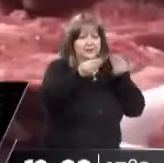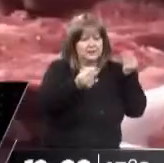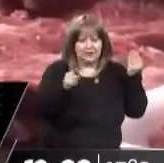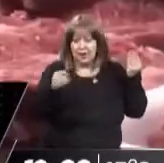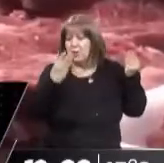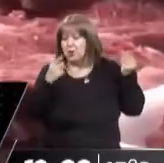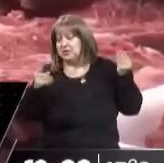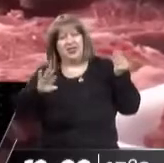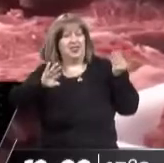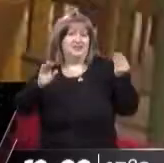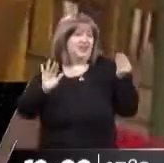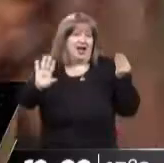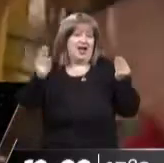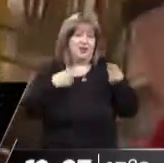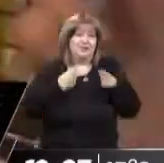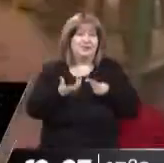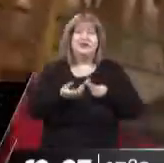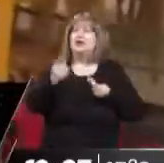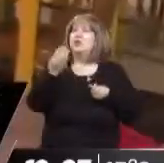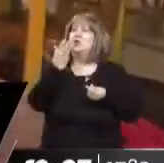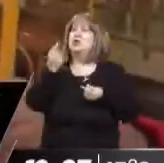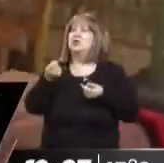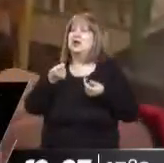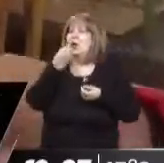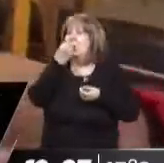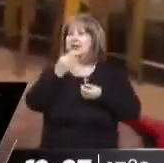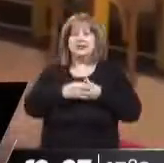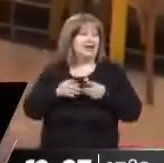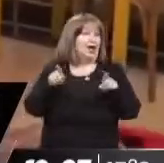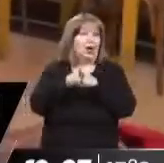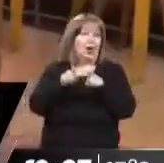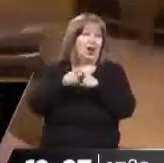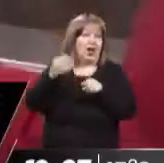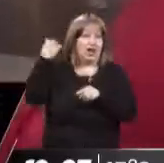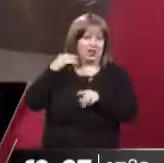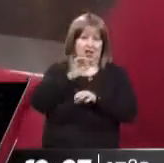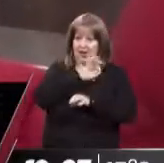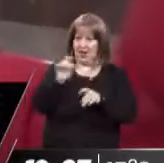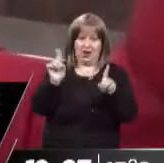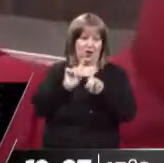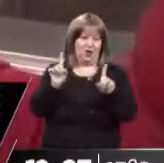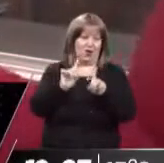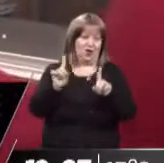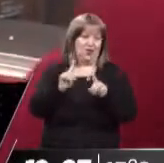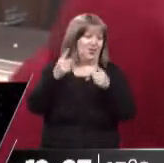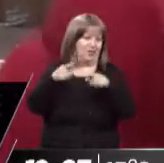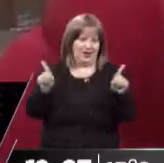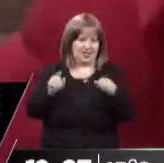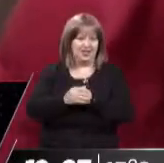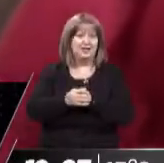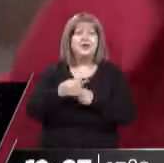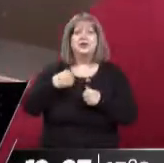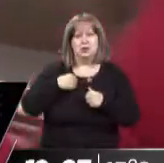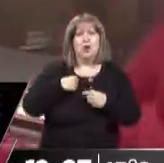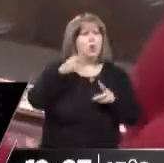pueda comprar lo hemos eliminado. ¿Cómo se consume ahora? Y menos de lo que se consumía antes. Todo prácticamente, buscamos los